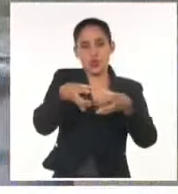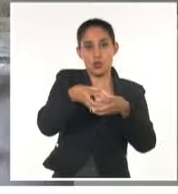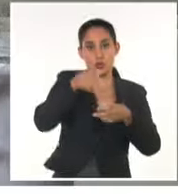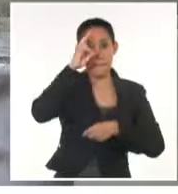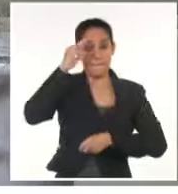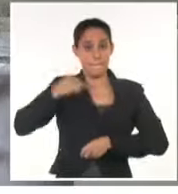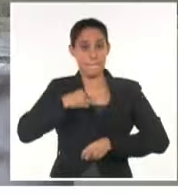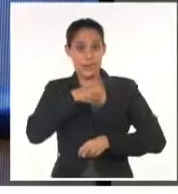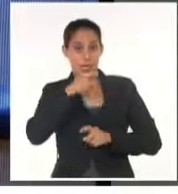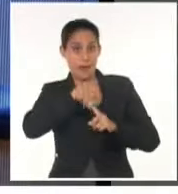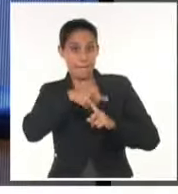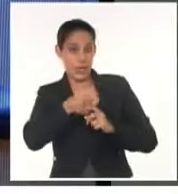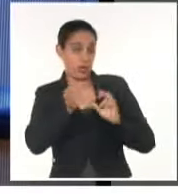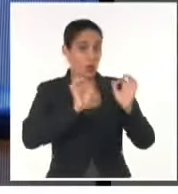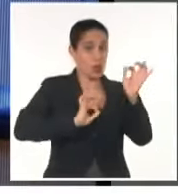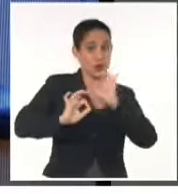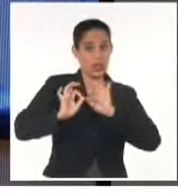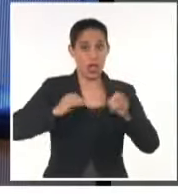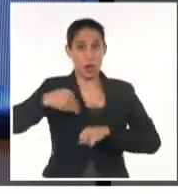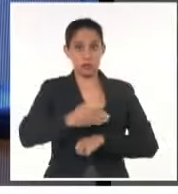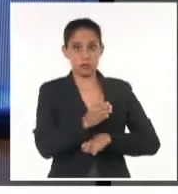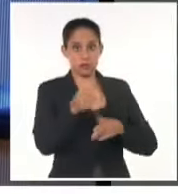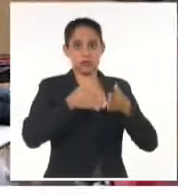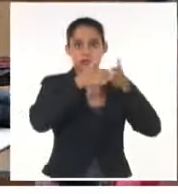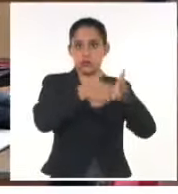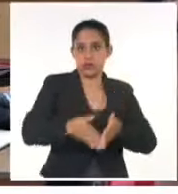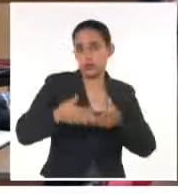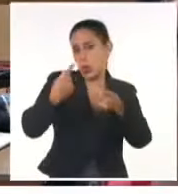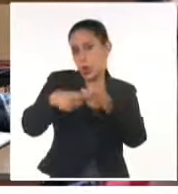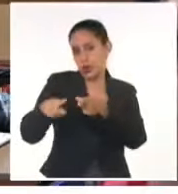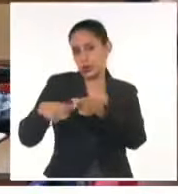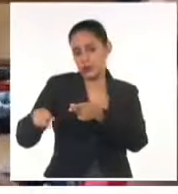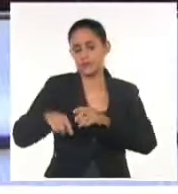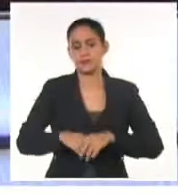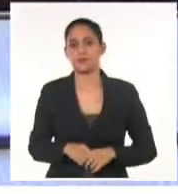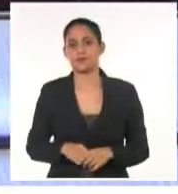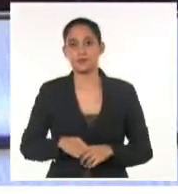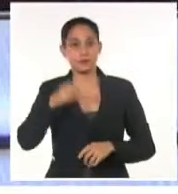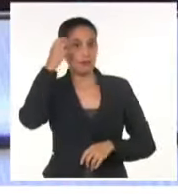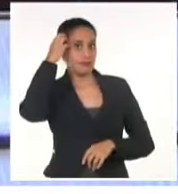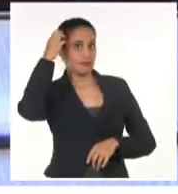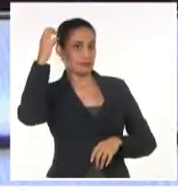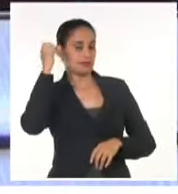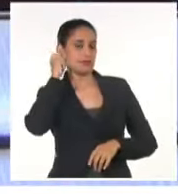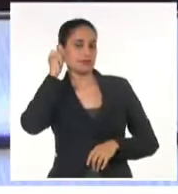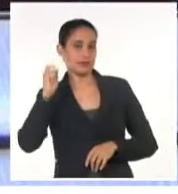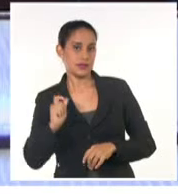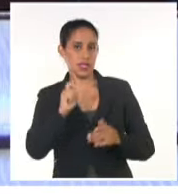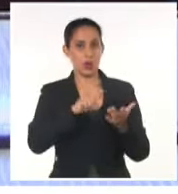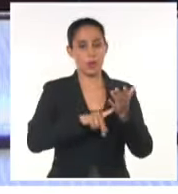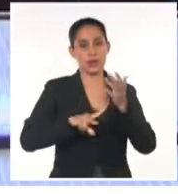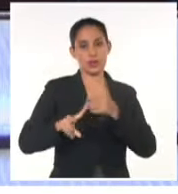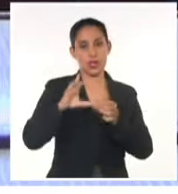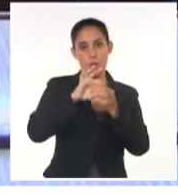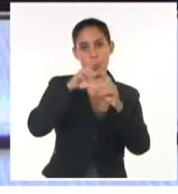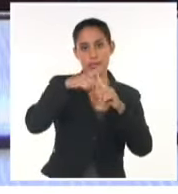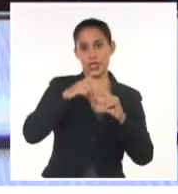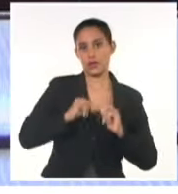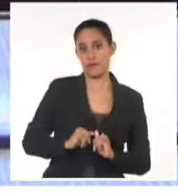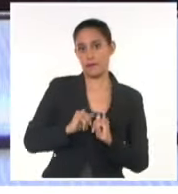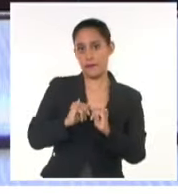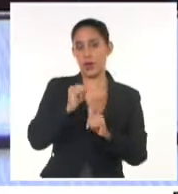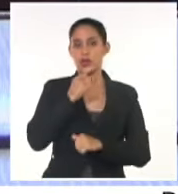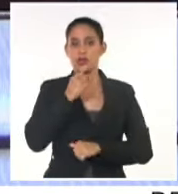la protección de los pescadores y sus embarcaciones, entre otras. La gobernadora de Guantánamo, Alisa Zahares, informó también sobre los